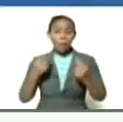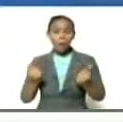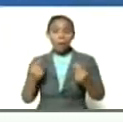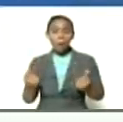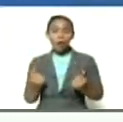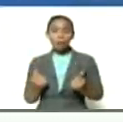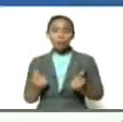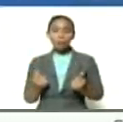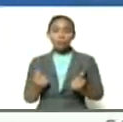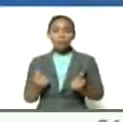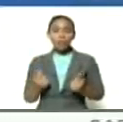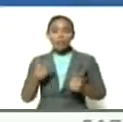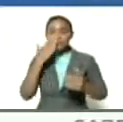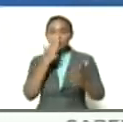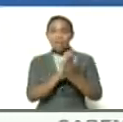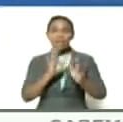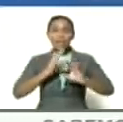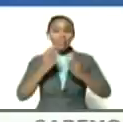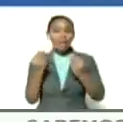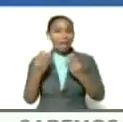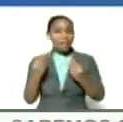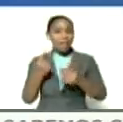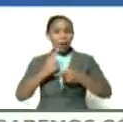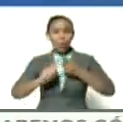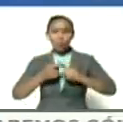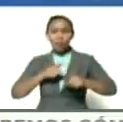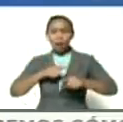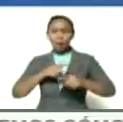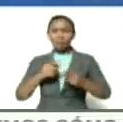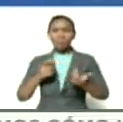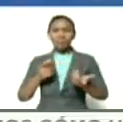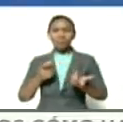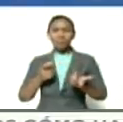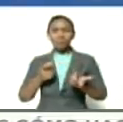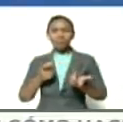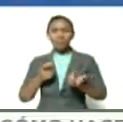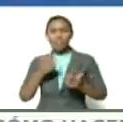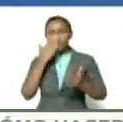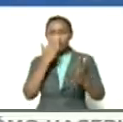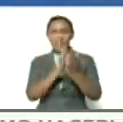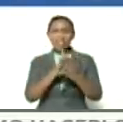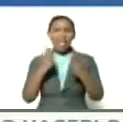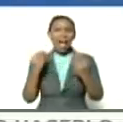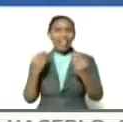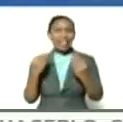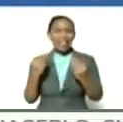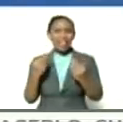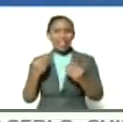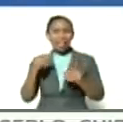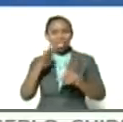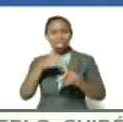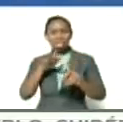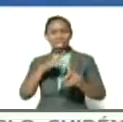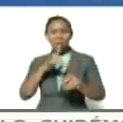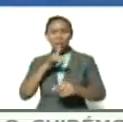frente a tanta ignominia frente a tanta hazaña cruel